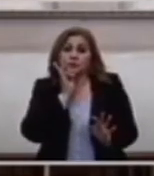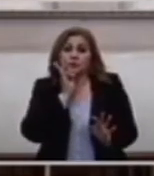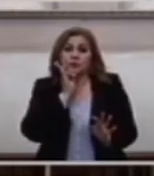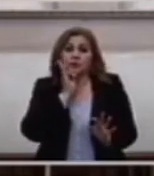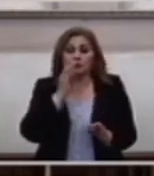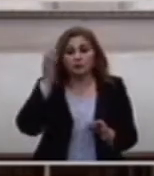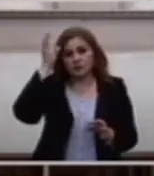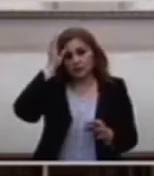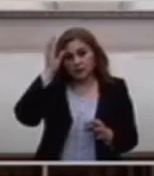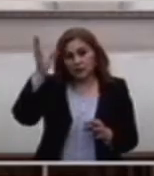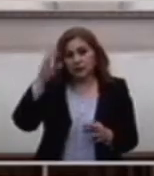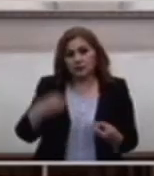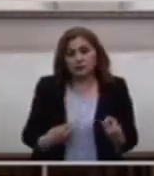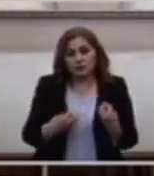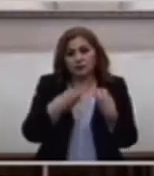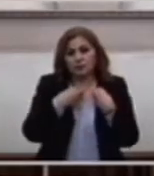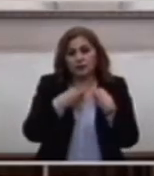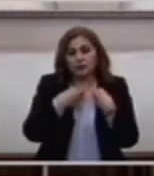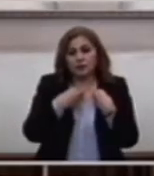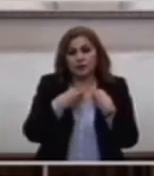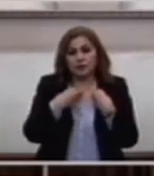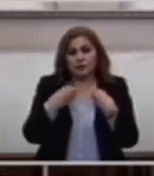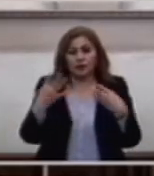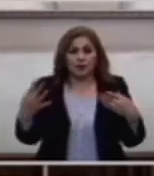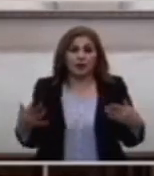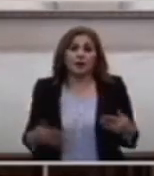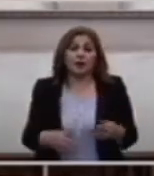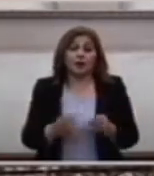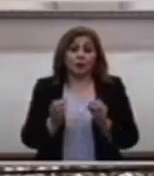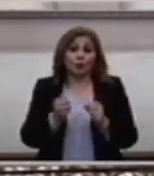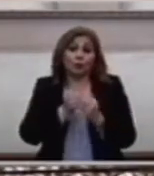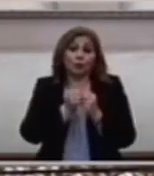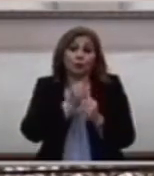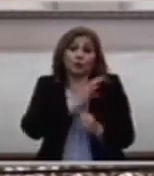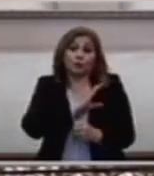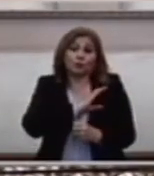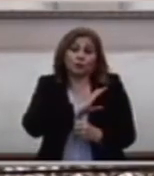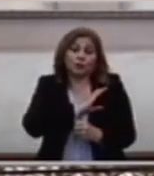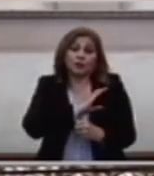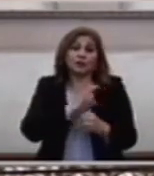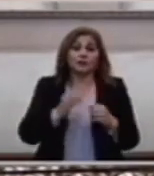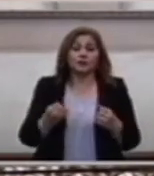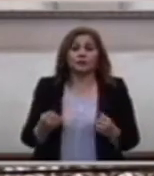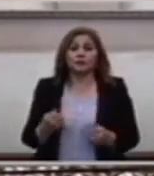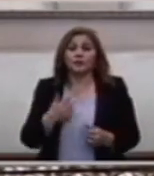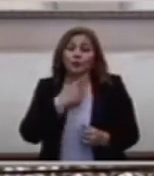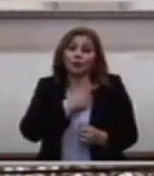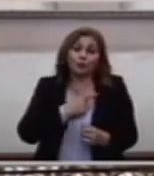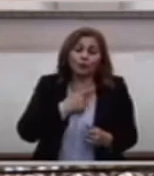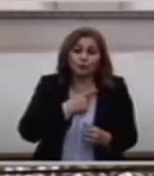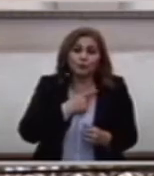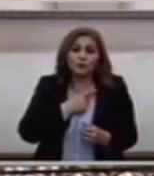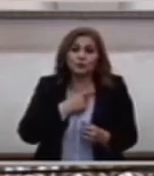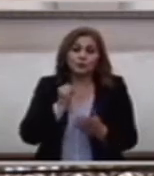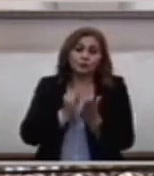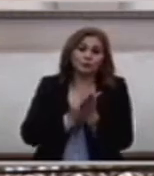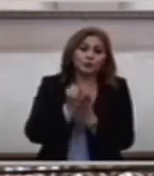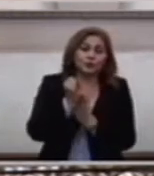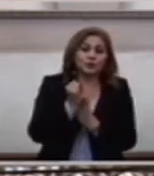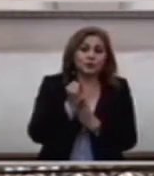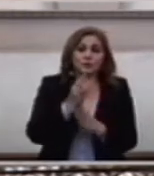gusto Su ánimo Y su decisión Pero que no puede Confiarse a sí mismo